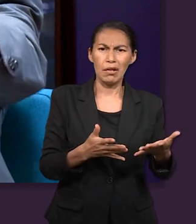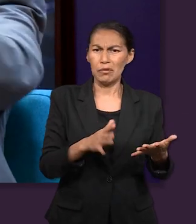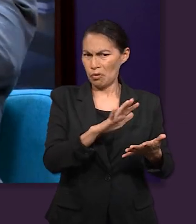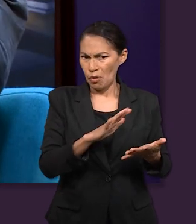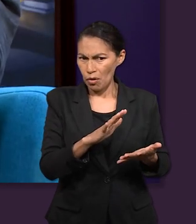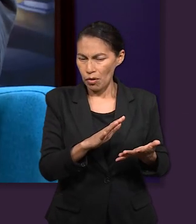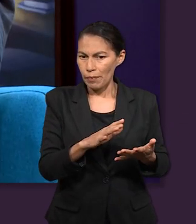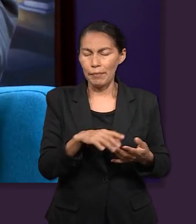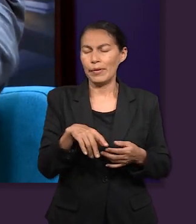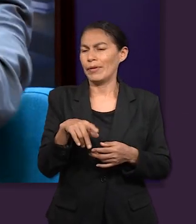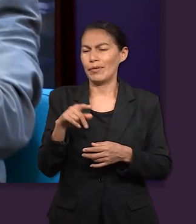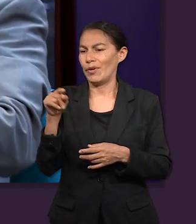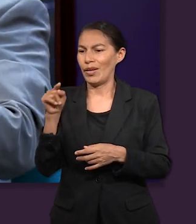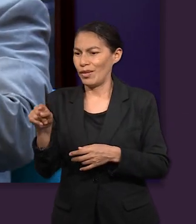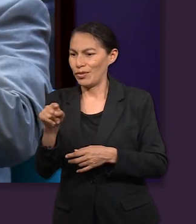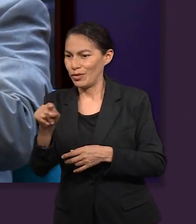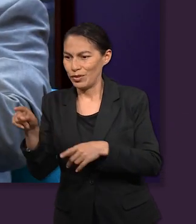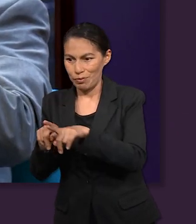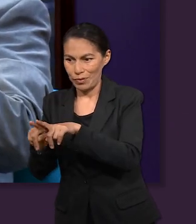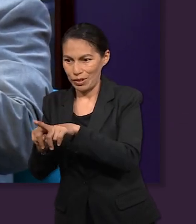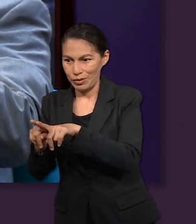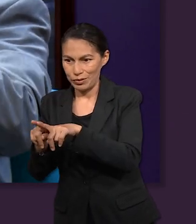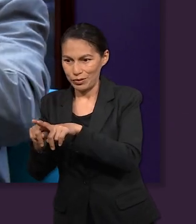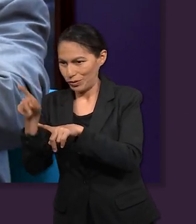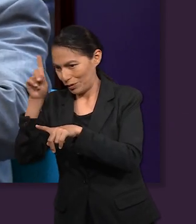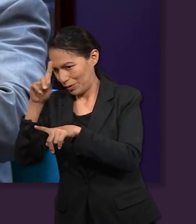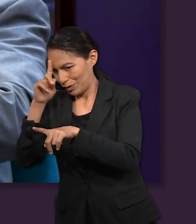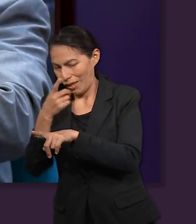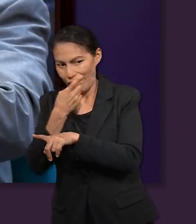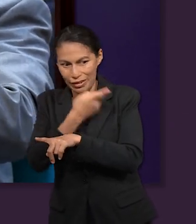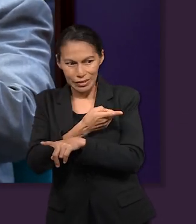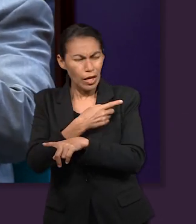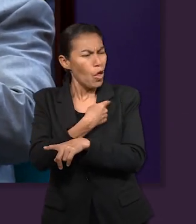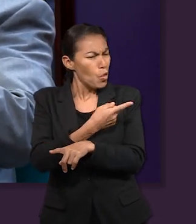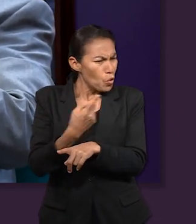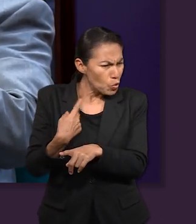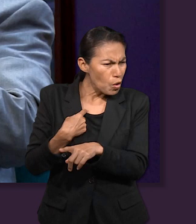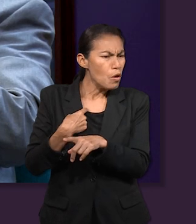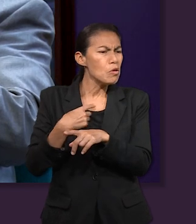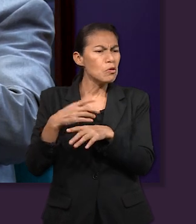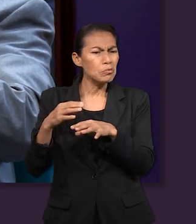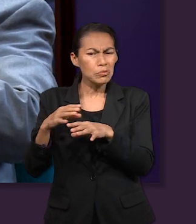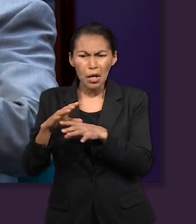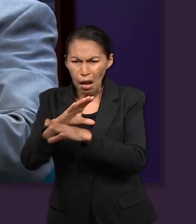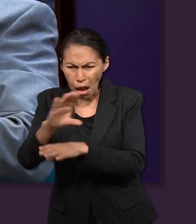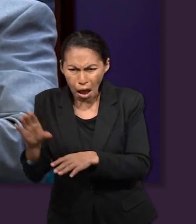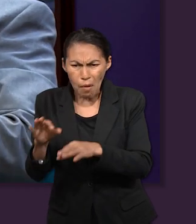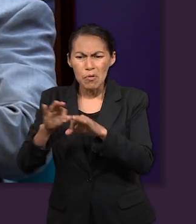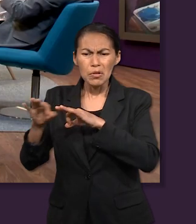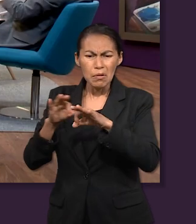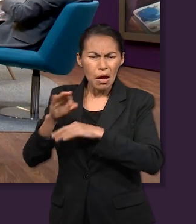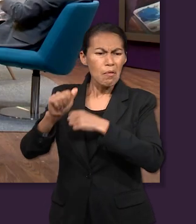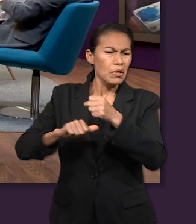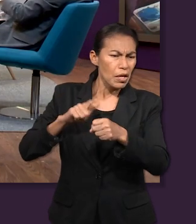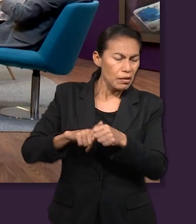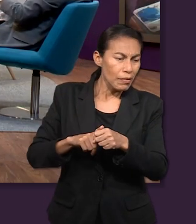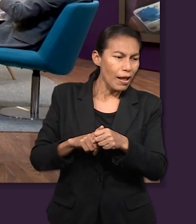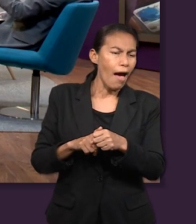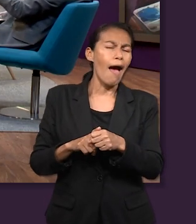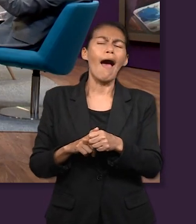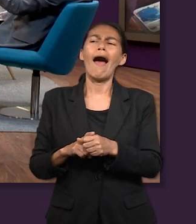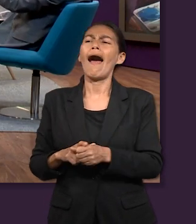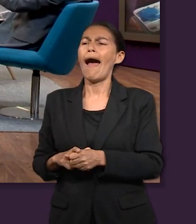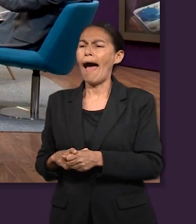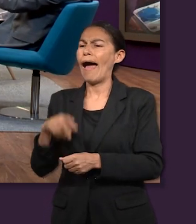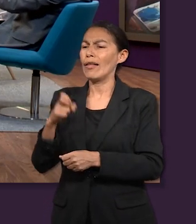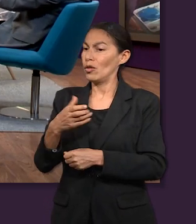tenemos animalitos, tenemos pastores. Y entonces les da la mejor tierra, la tierra de Gosén, ¿verdad, Ana? La tierra de La tierra de Gosén,